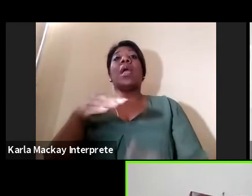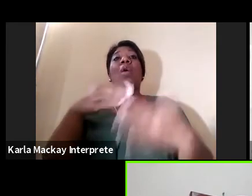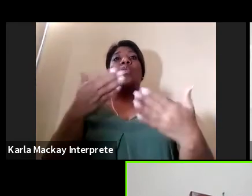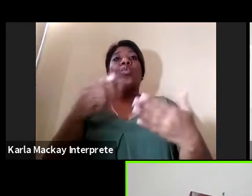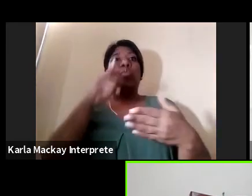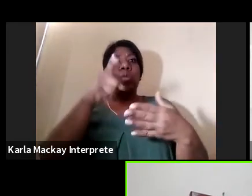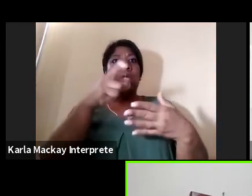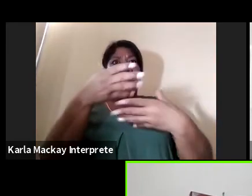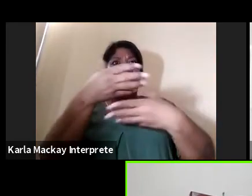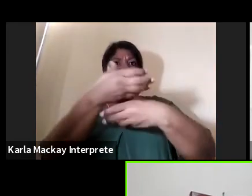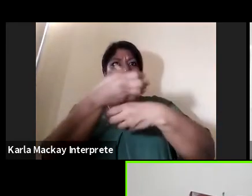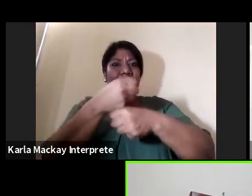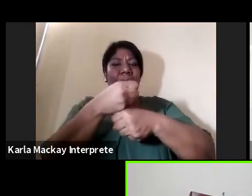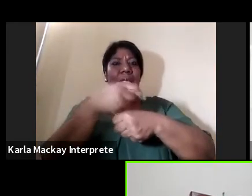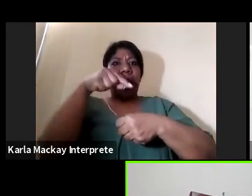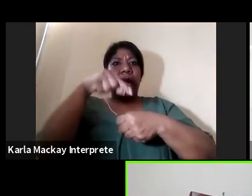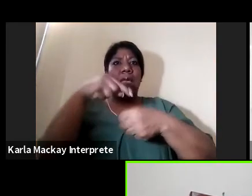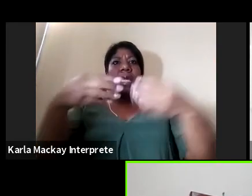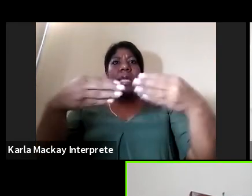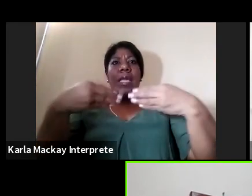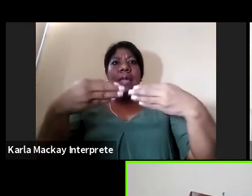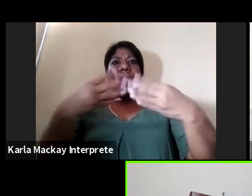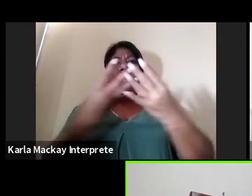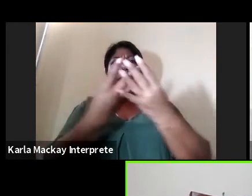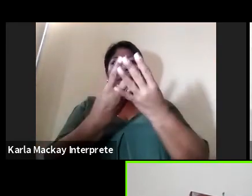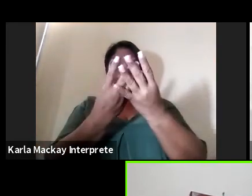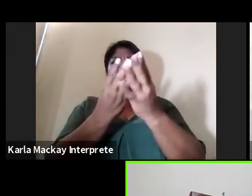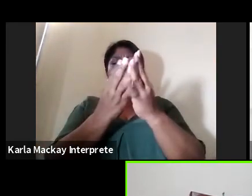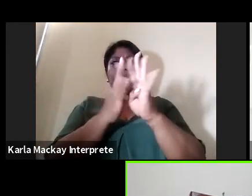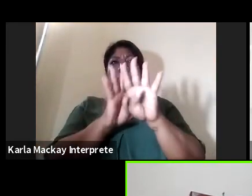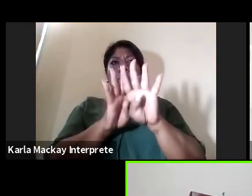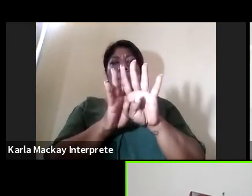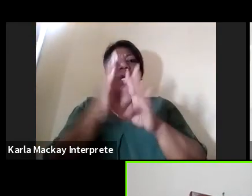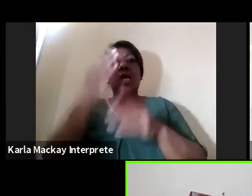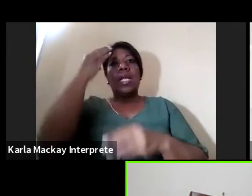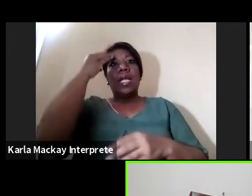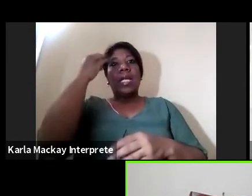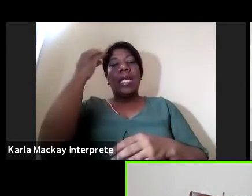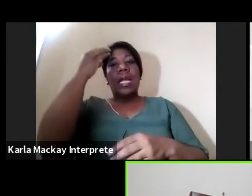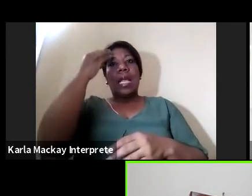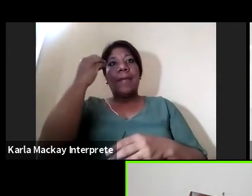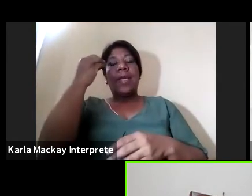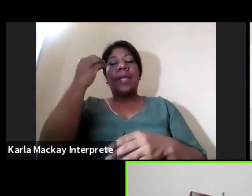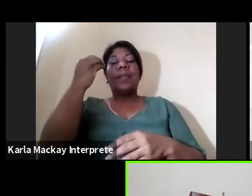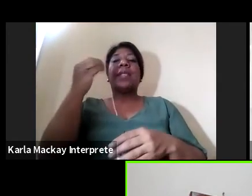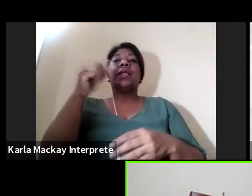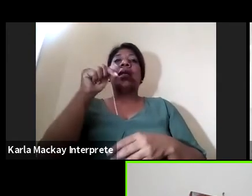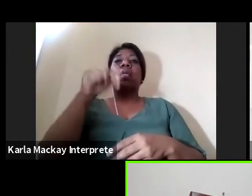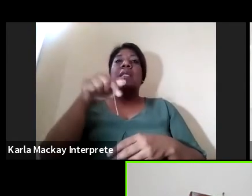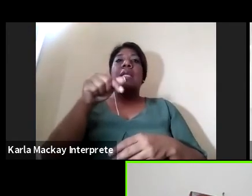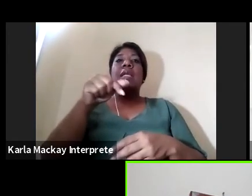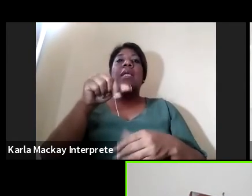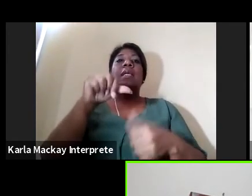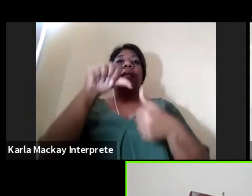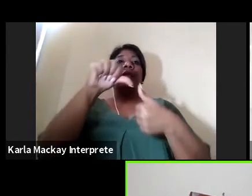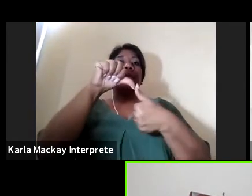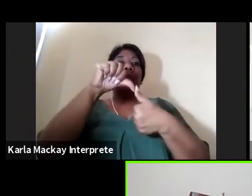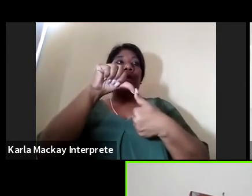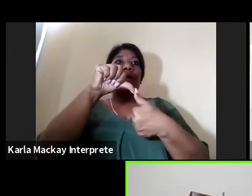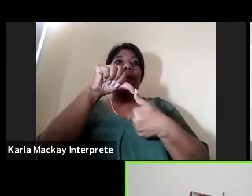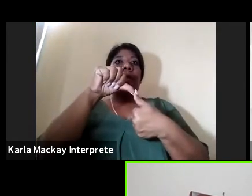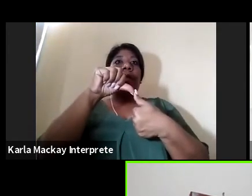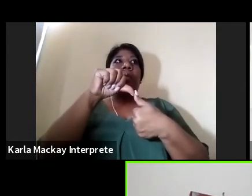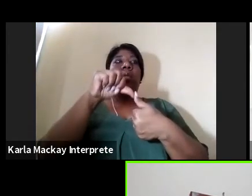red para dar seguimiento de experiencia a nivel centroamericano pero yo